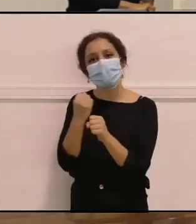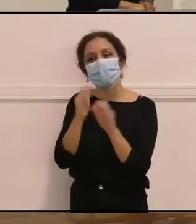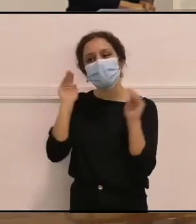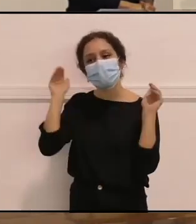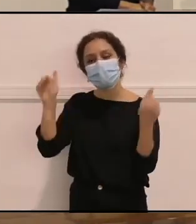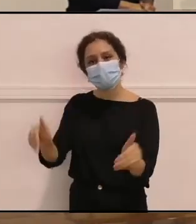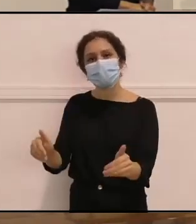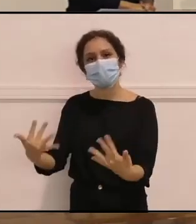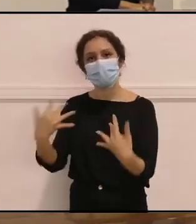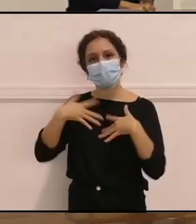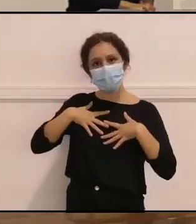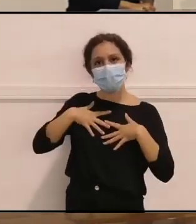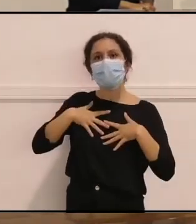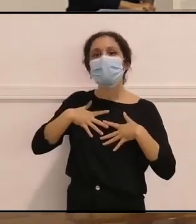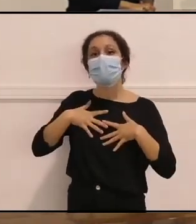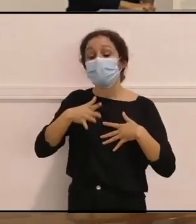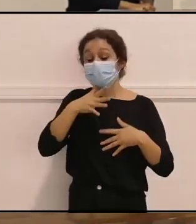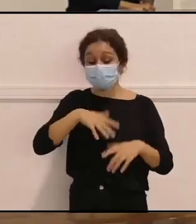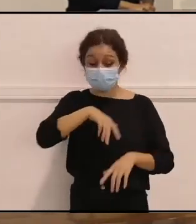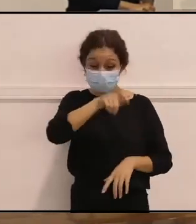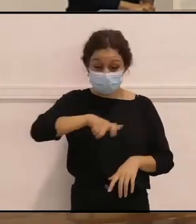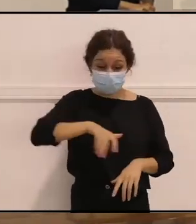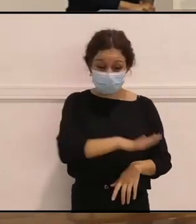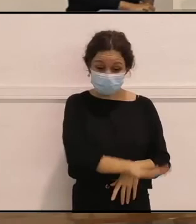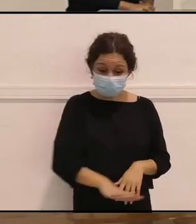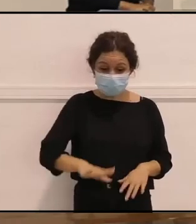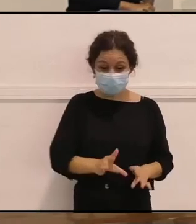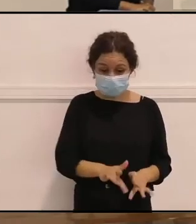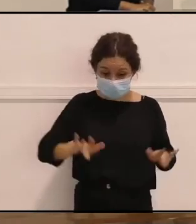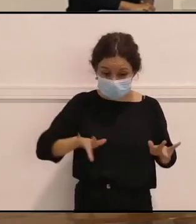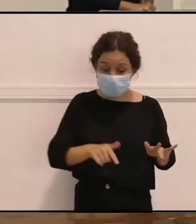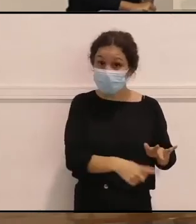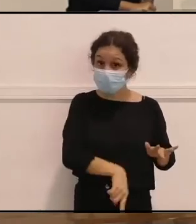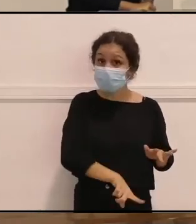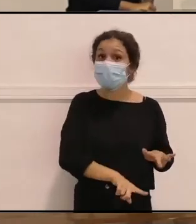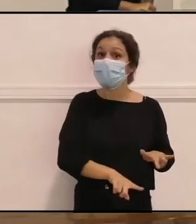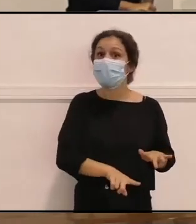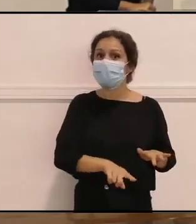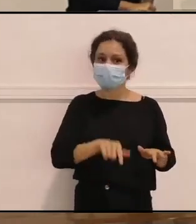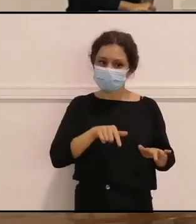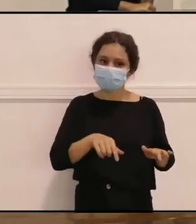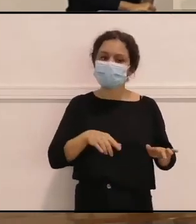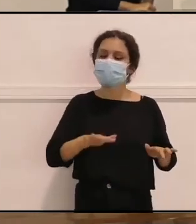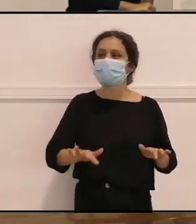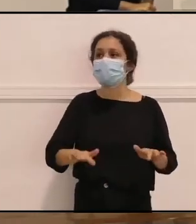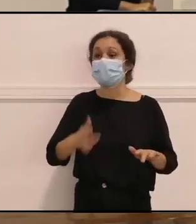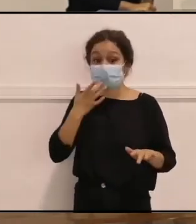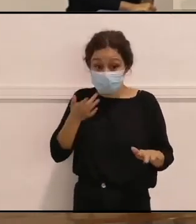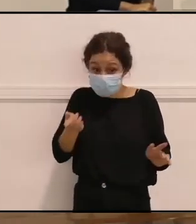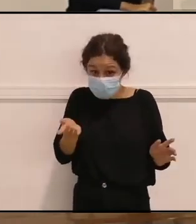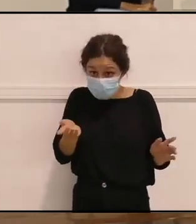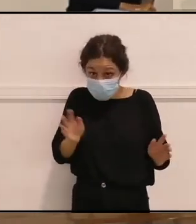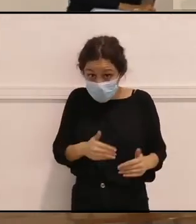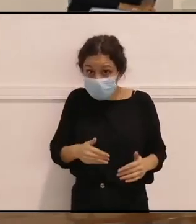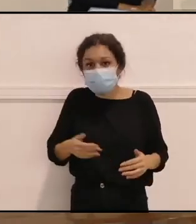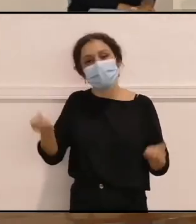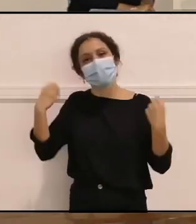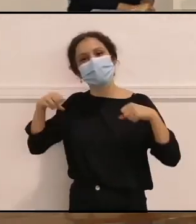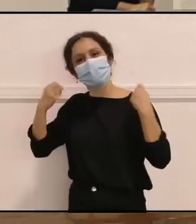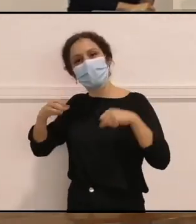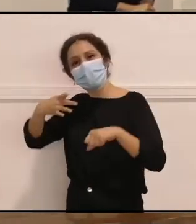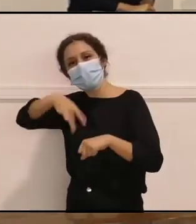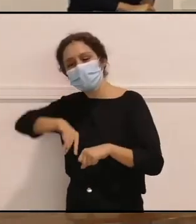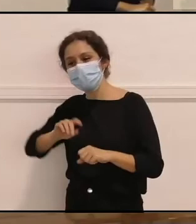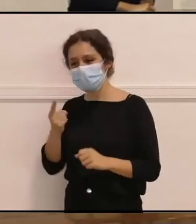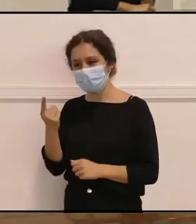desde siempre, desde chica o de chico, ha sido muy sensible pero además se puede entrenar, ¿no? Si yo estoy conectando, estoy pendiente de lo que está pasando a mi